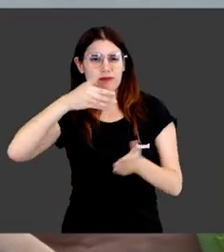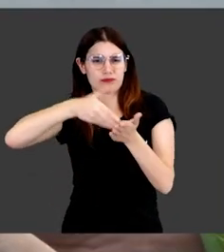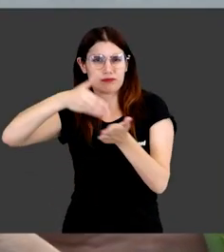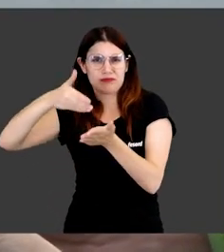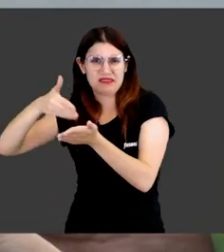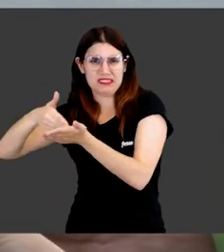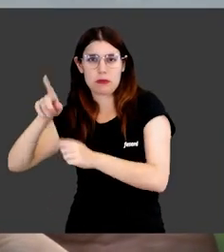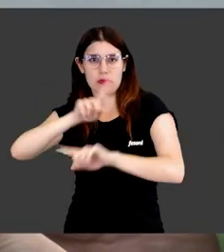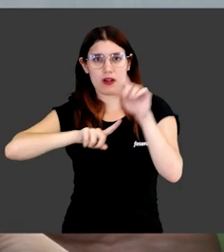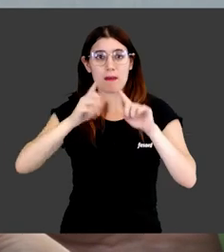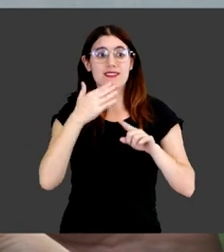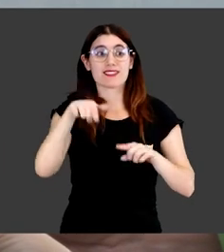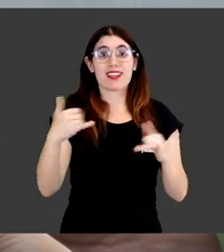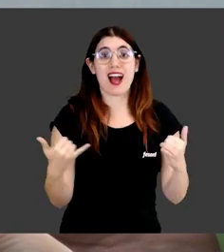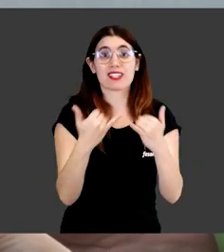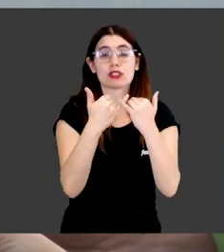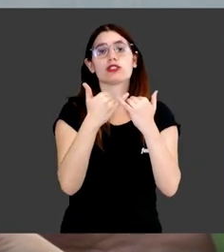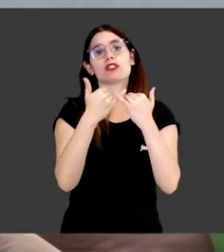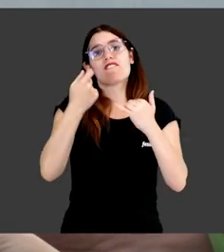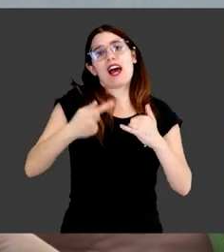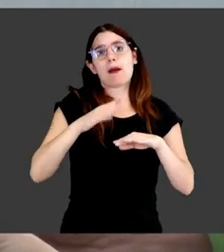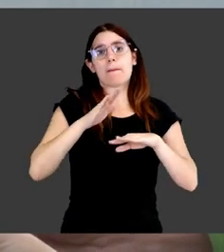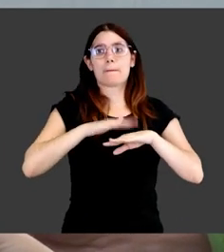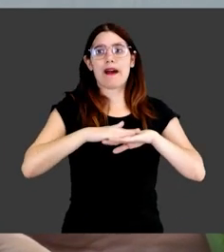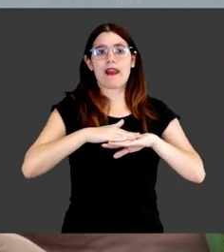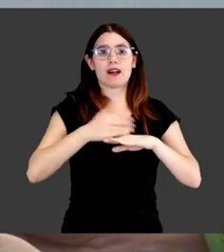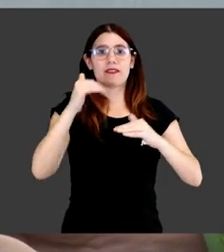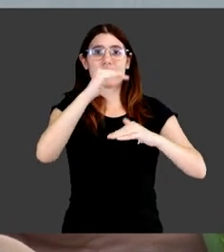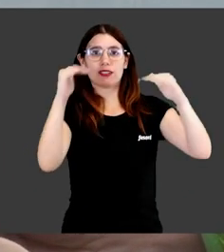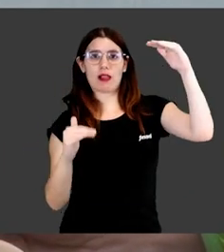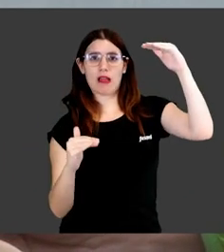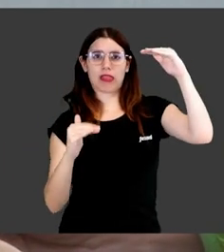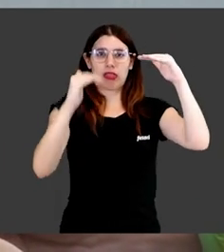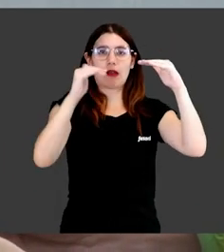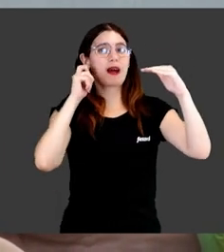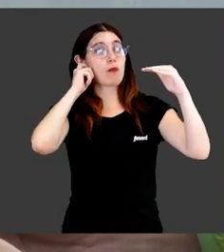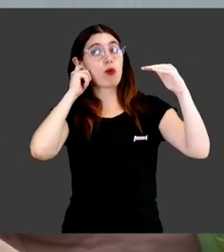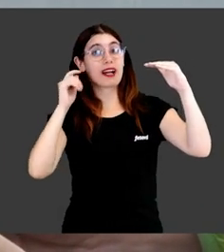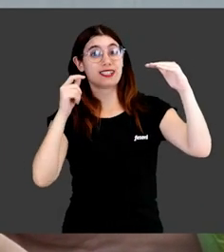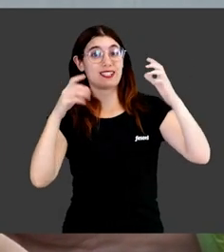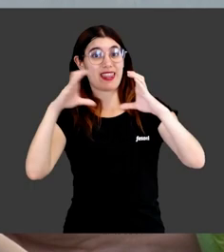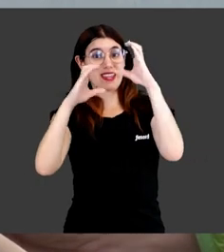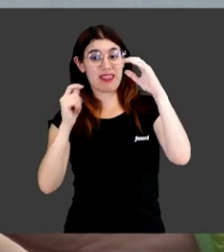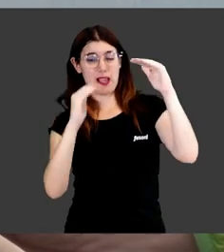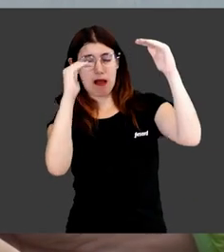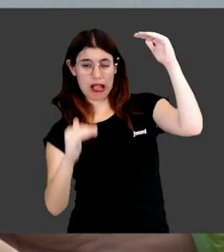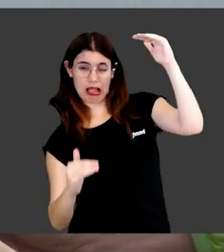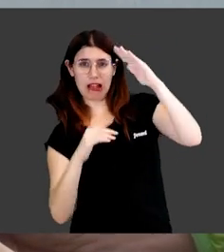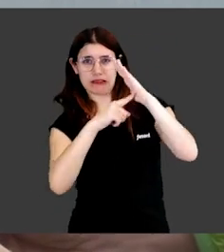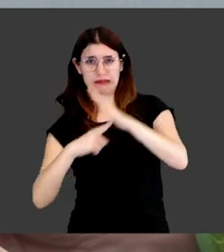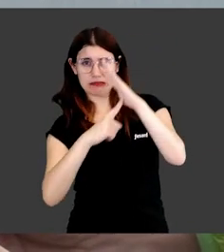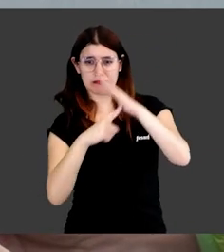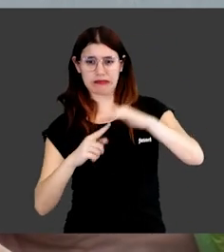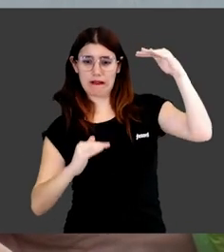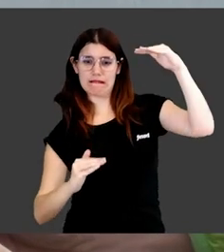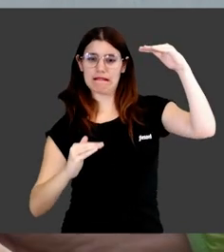Si este y otros actos sirven también para corregir esa desigualdad que tenemos de mujeres en ciencia que siempre está mucho más difícil